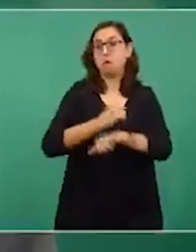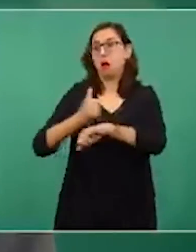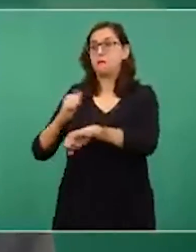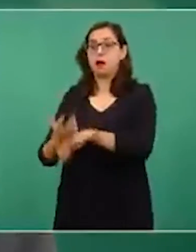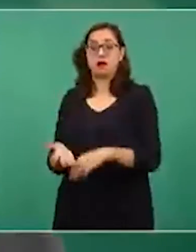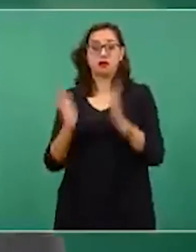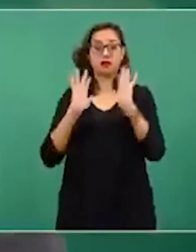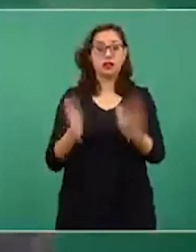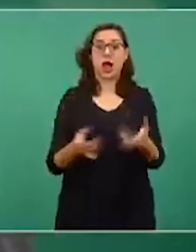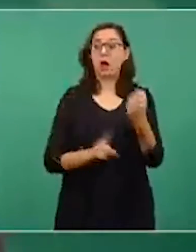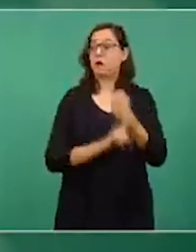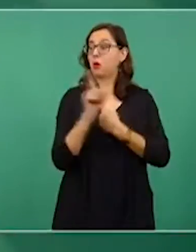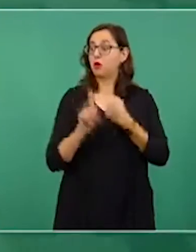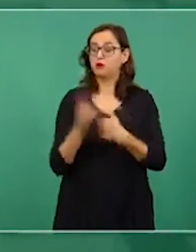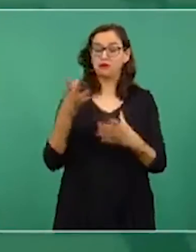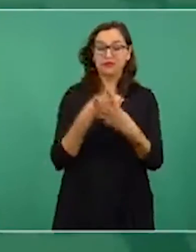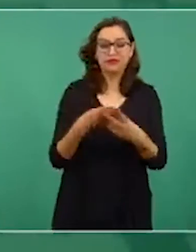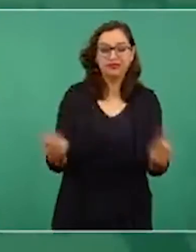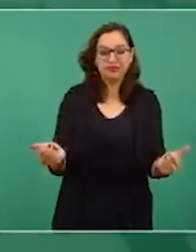Oigan,